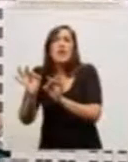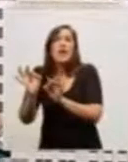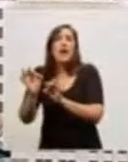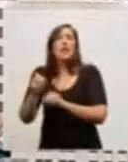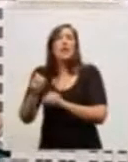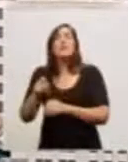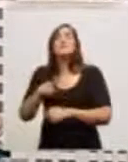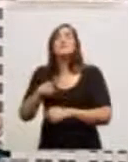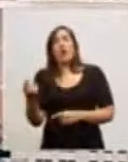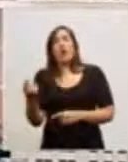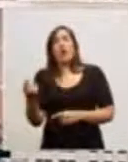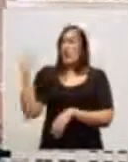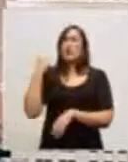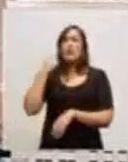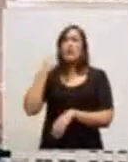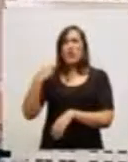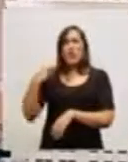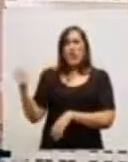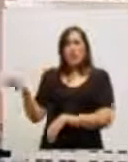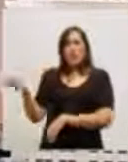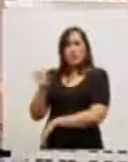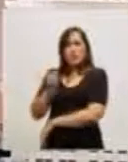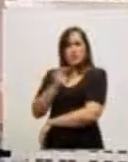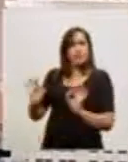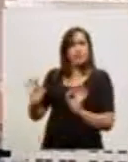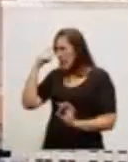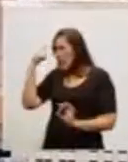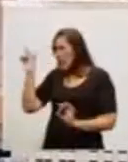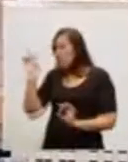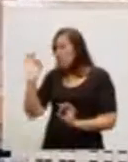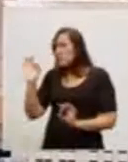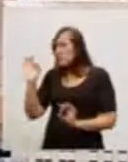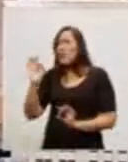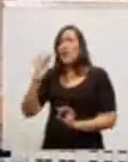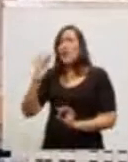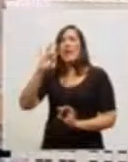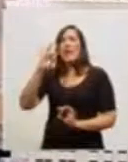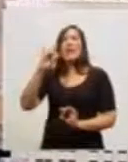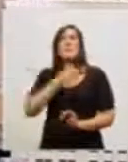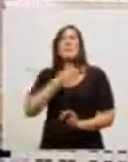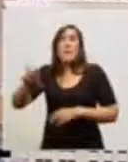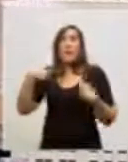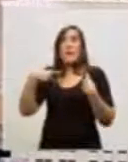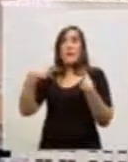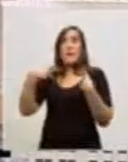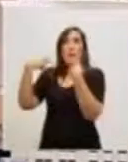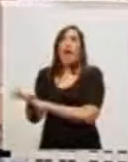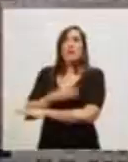Dipteria, fue la que me dieron el otro día, creo, doctor, ¿no? ¿A mí la contra la dipteria? ¿Por qué tengo que viajar? La que me dieron el otro día, ¿no?